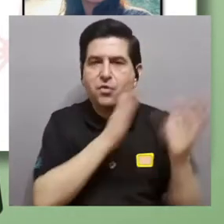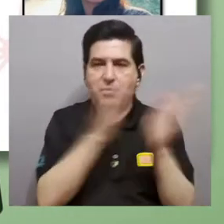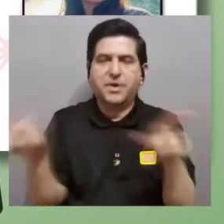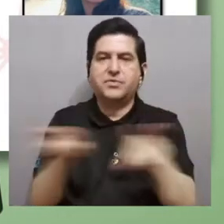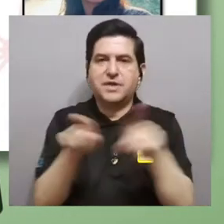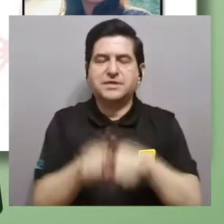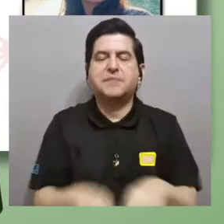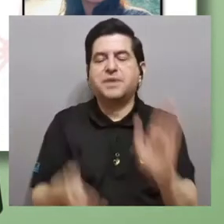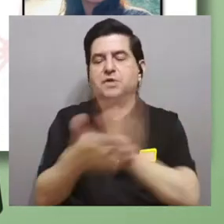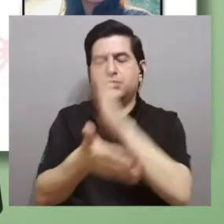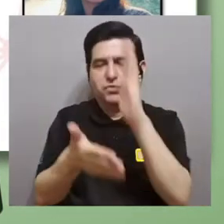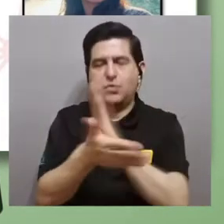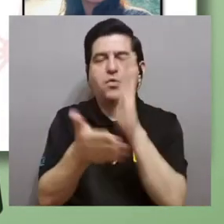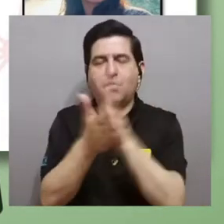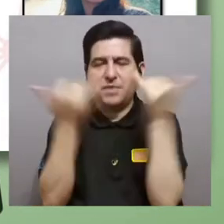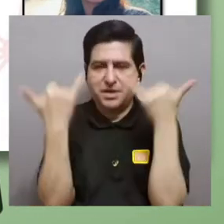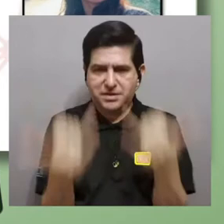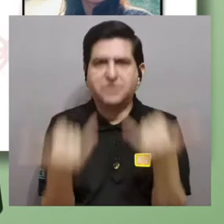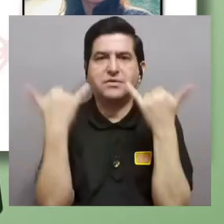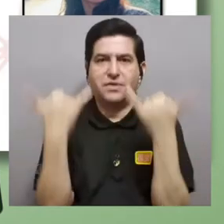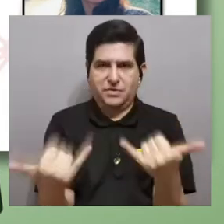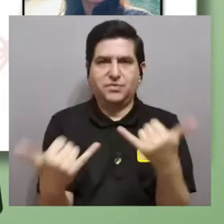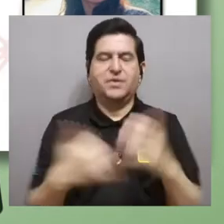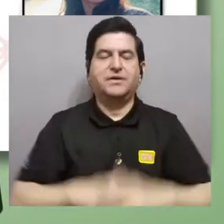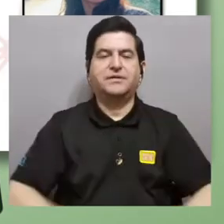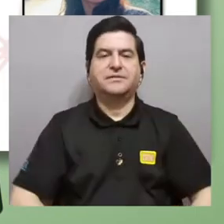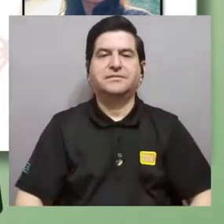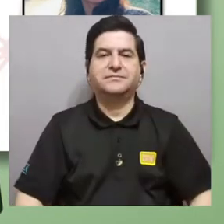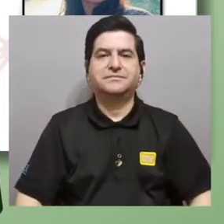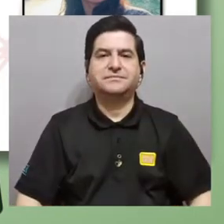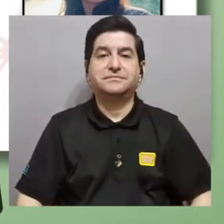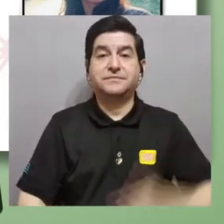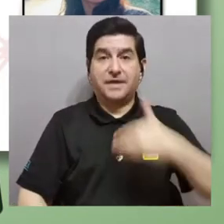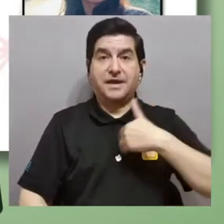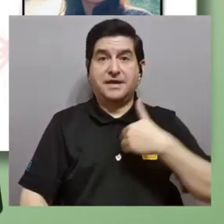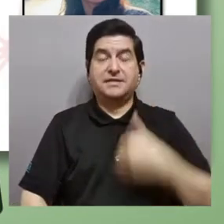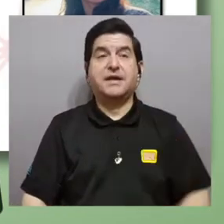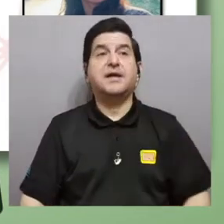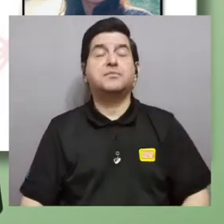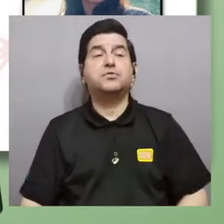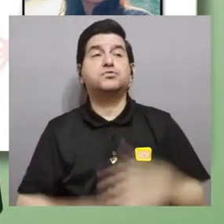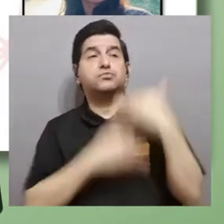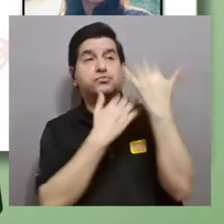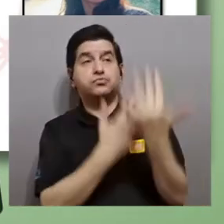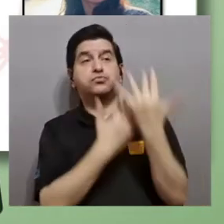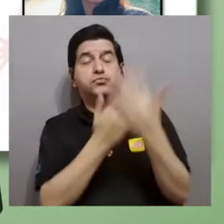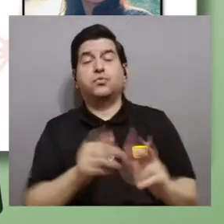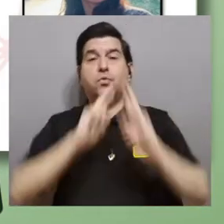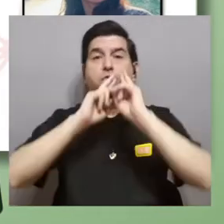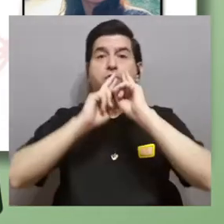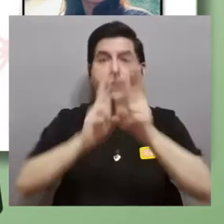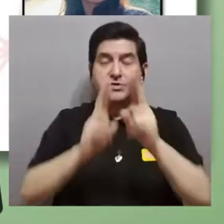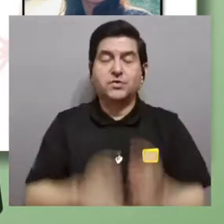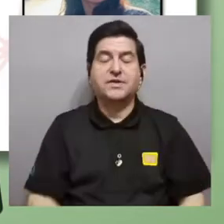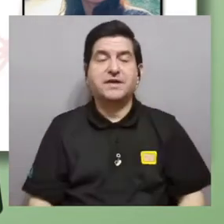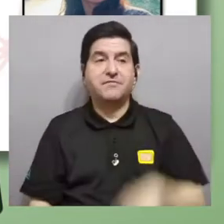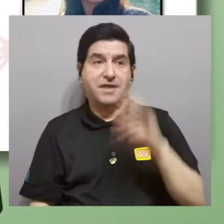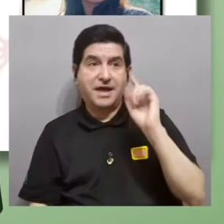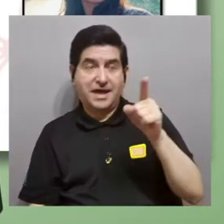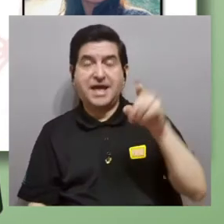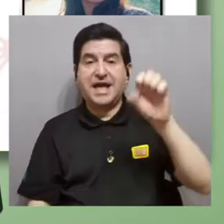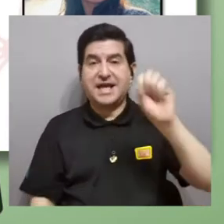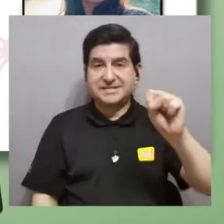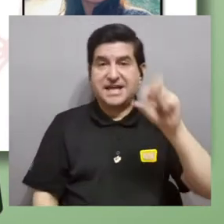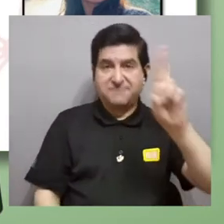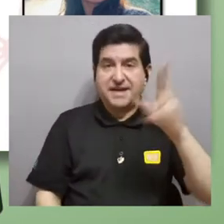Esto lo estamos preparando también, un manuscrito está en preparación actualmente de esto y tenemos muy altas expectativas por los resultados